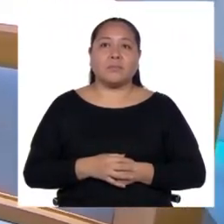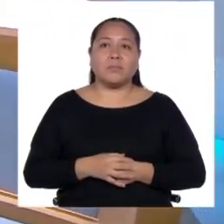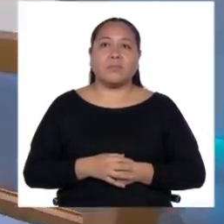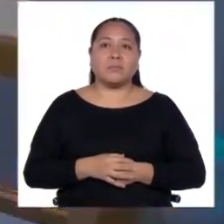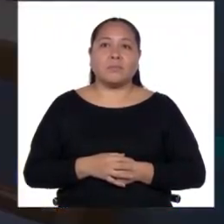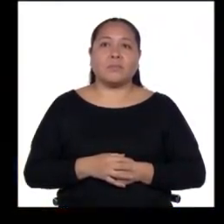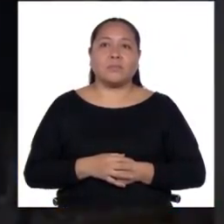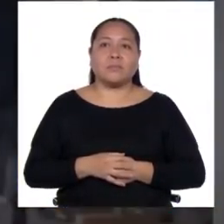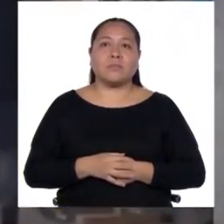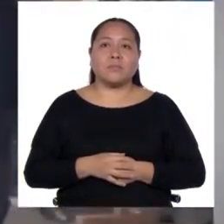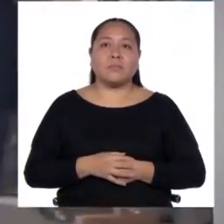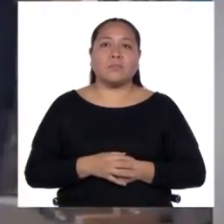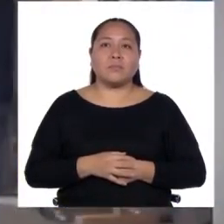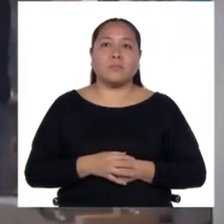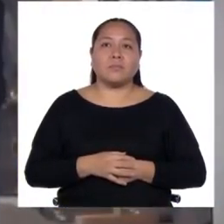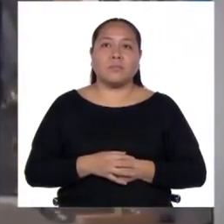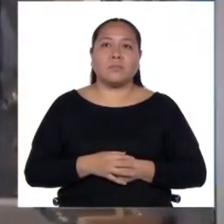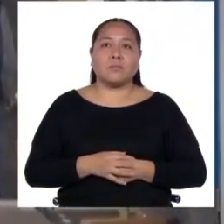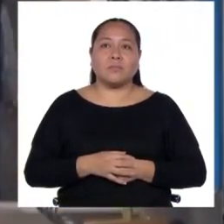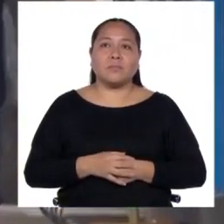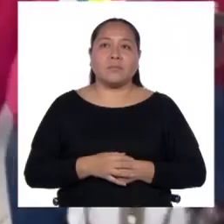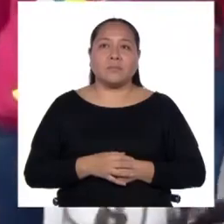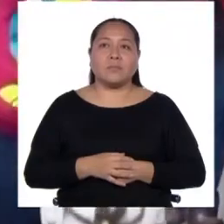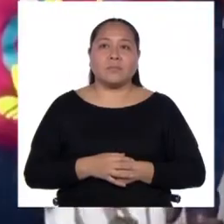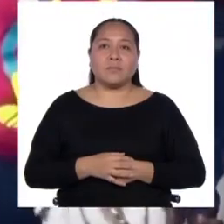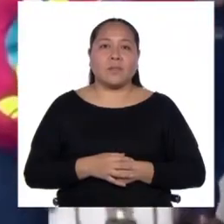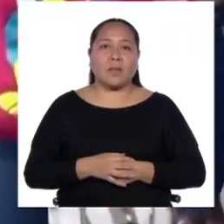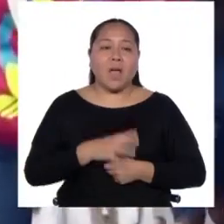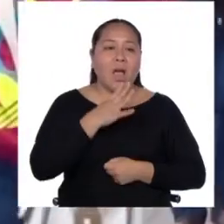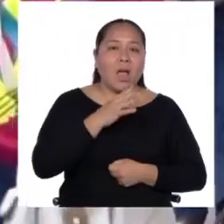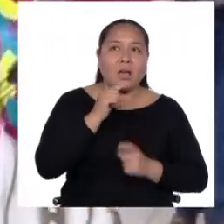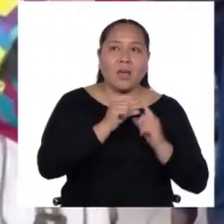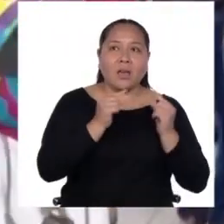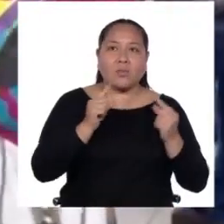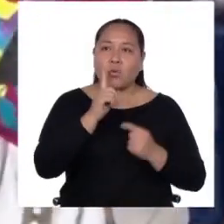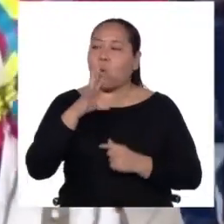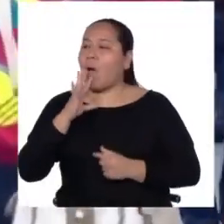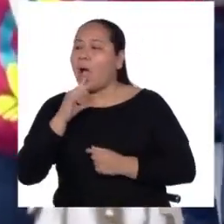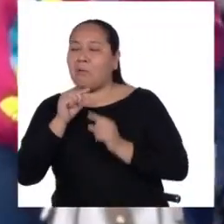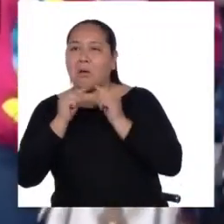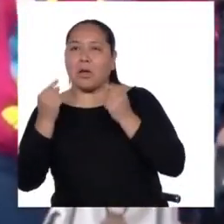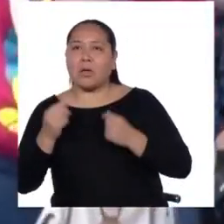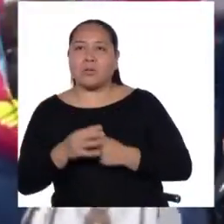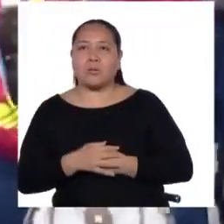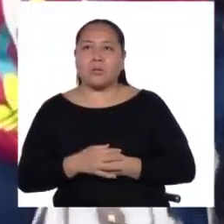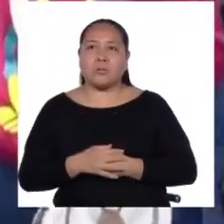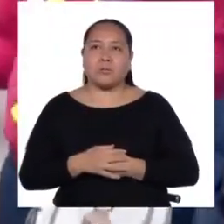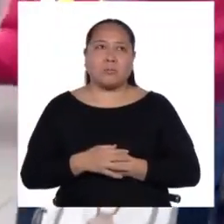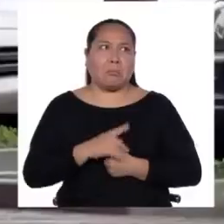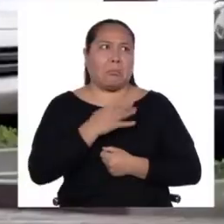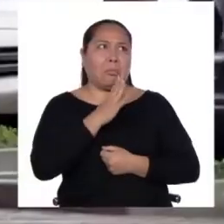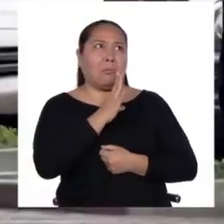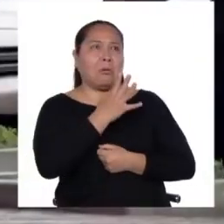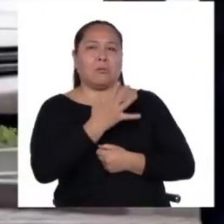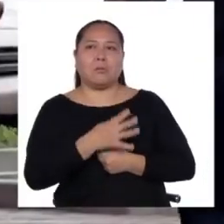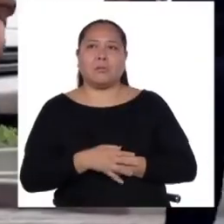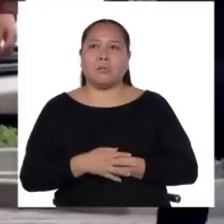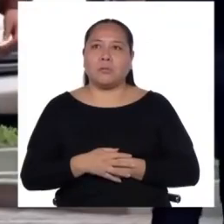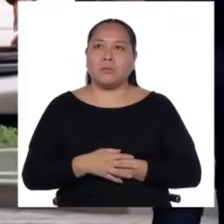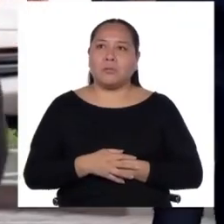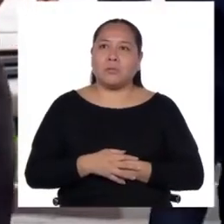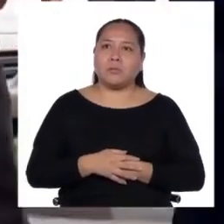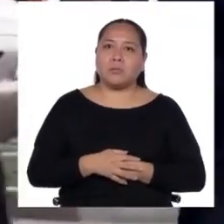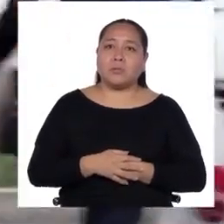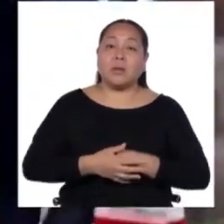Pajarín camaña. ¿Alancho? No, lo quechón. ¿Suánta, guayá, cuyá, mequilmé, con taniquí? ¿Me hagan taniquí? Mamacha,